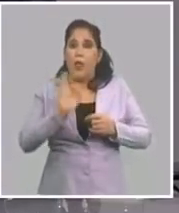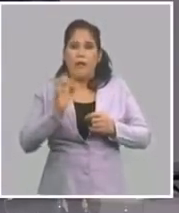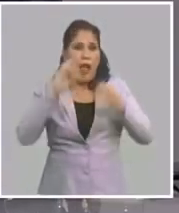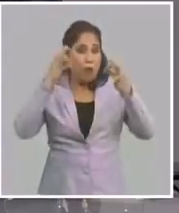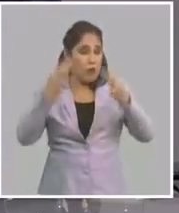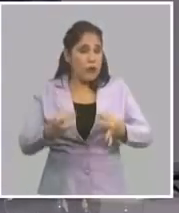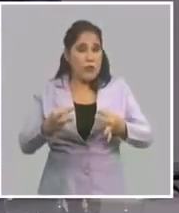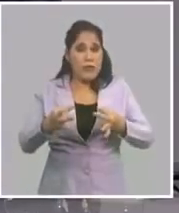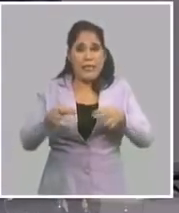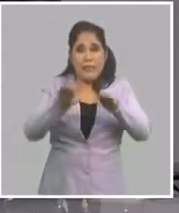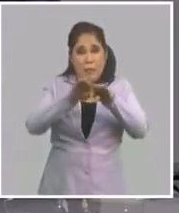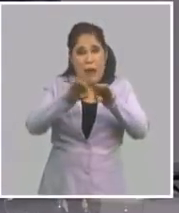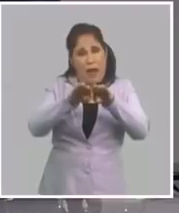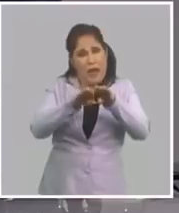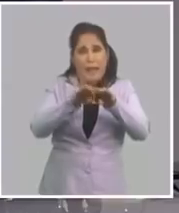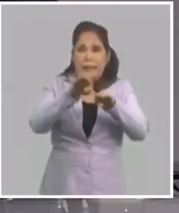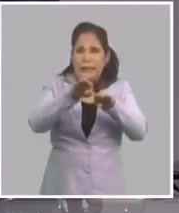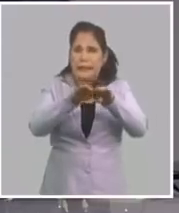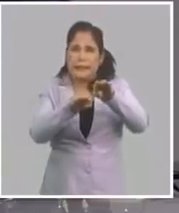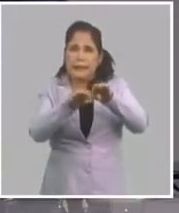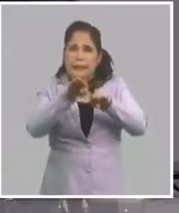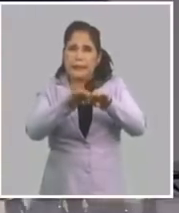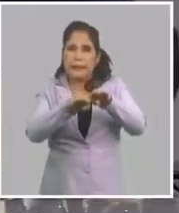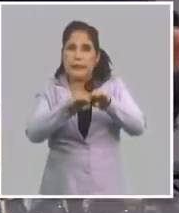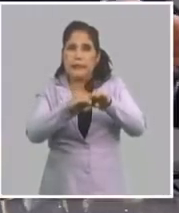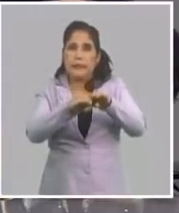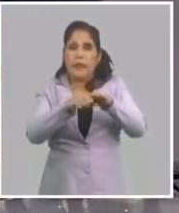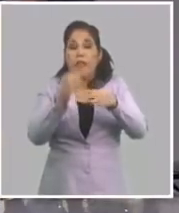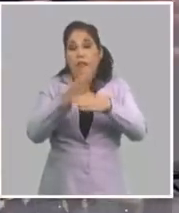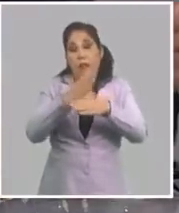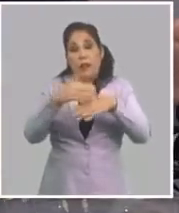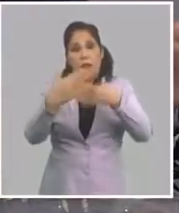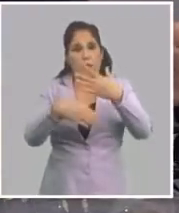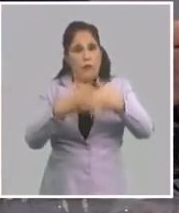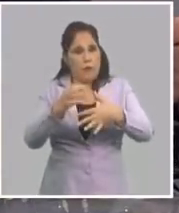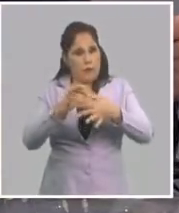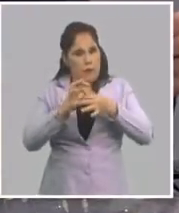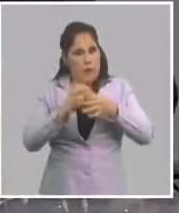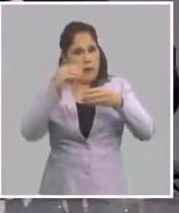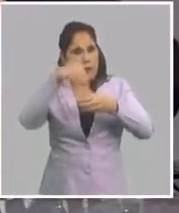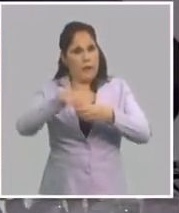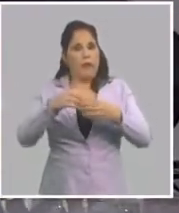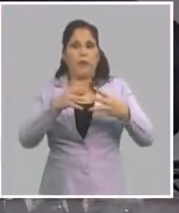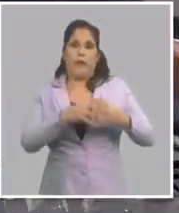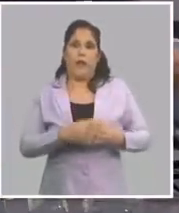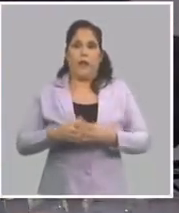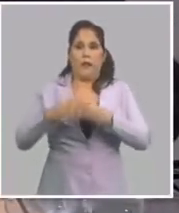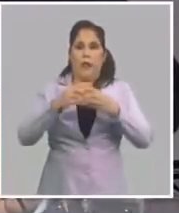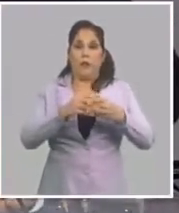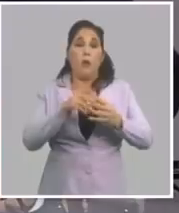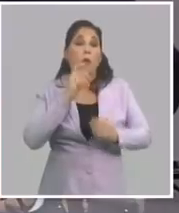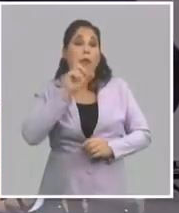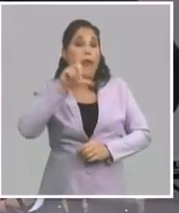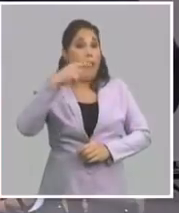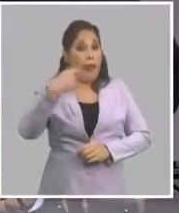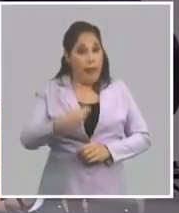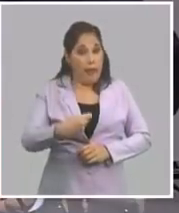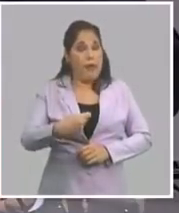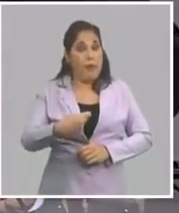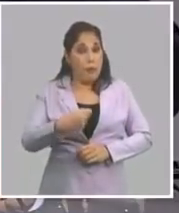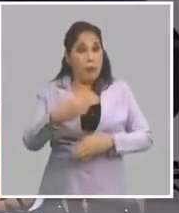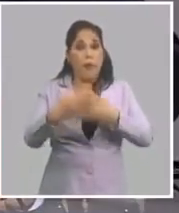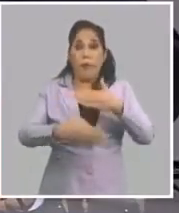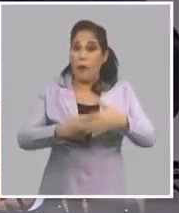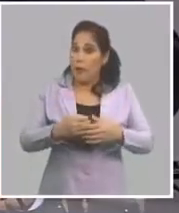todavía cerrada y que pueda quedar más cerrada puede dar a numerosos conflictos como se han esbozado aquí, desde legales hasta,